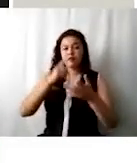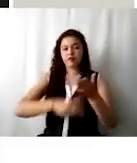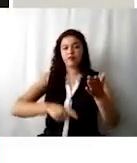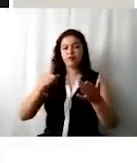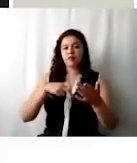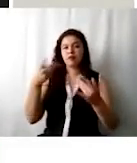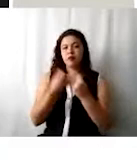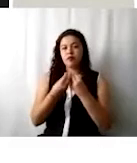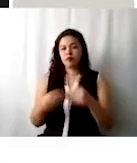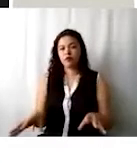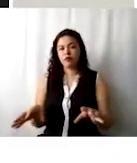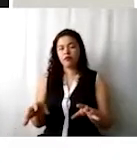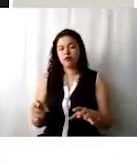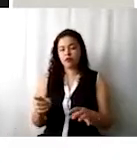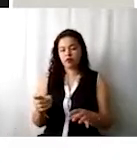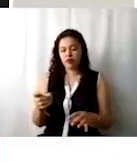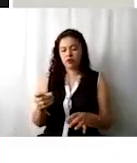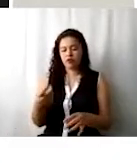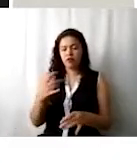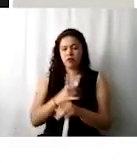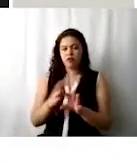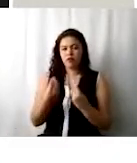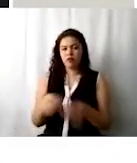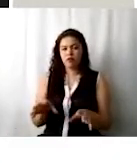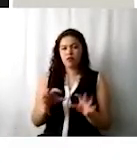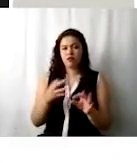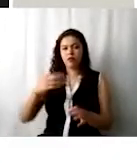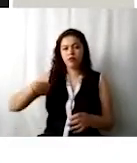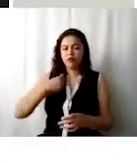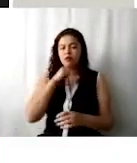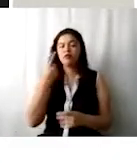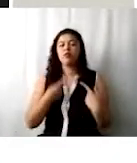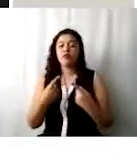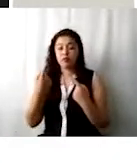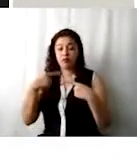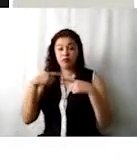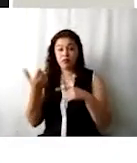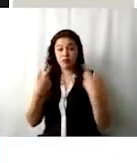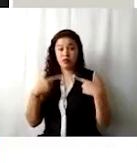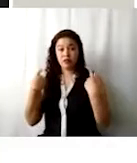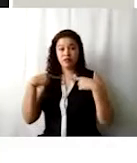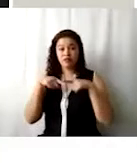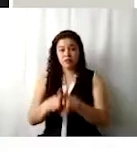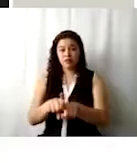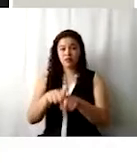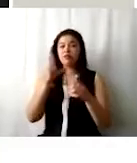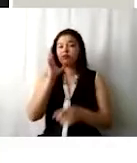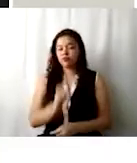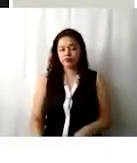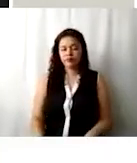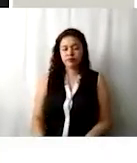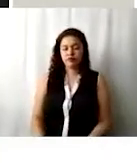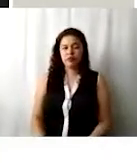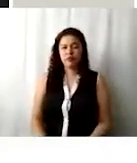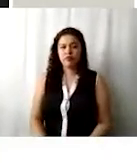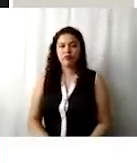información que no haya guardado. No puede trabajar más de una persona con el mismo usuario simultáneamente. Si las